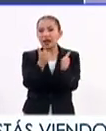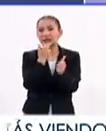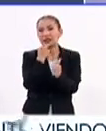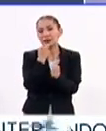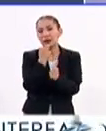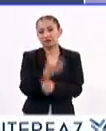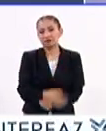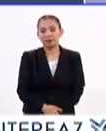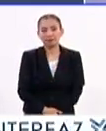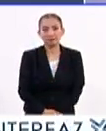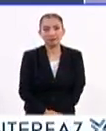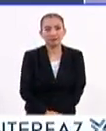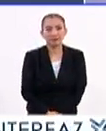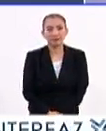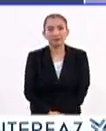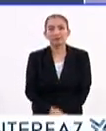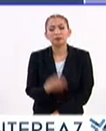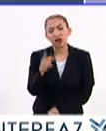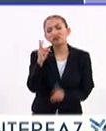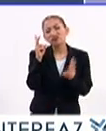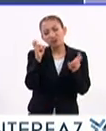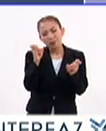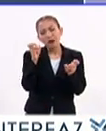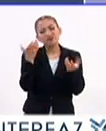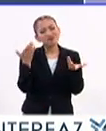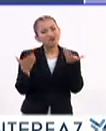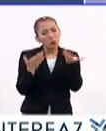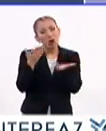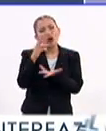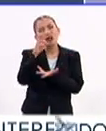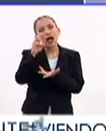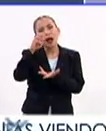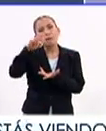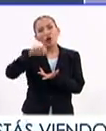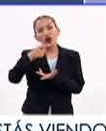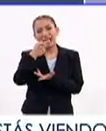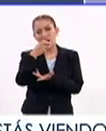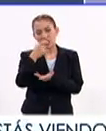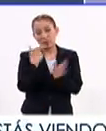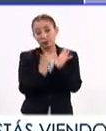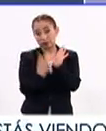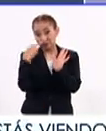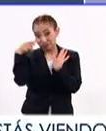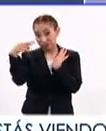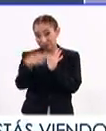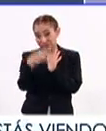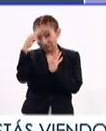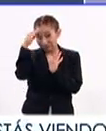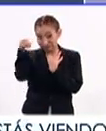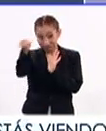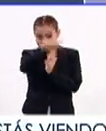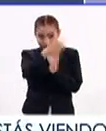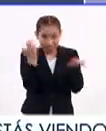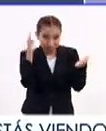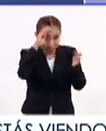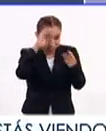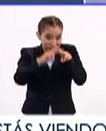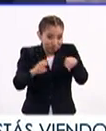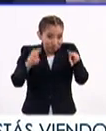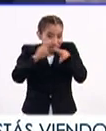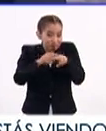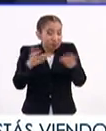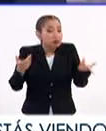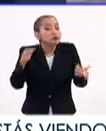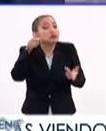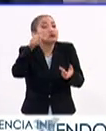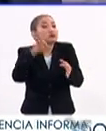lo que tenga sentido. Pero son temas que nos pone Ramón Jerónimo Levera en la mesa para hacernos reflexionar, para ver qué